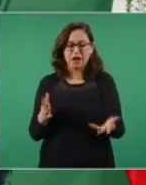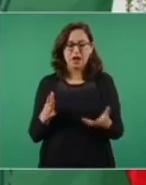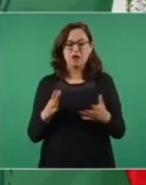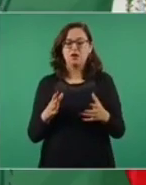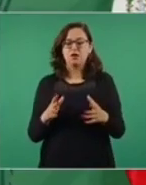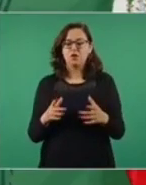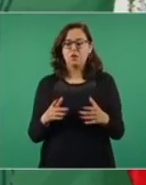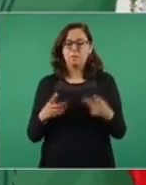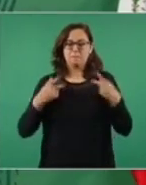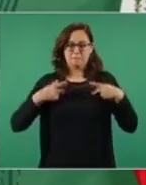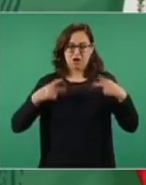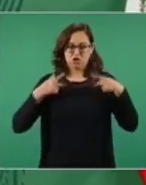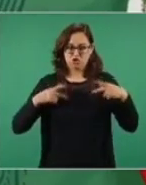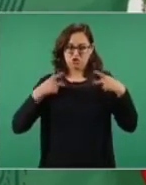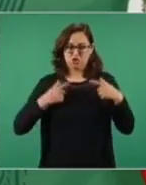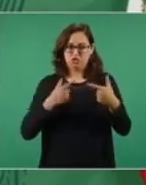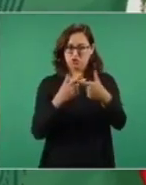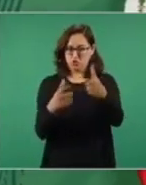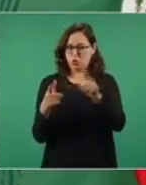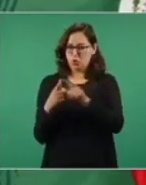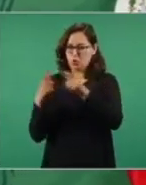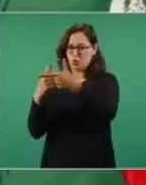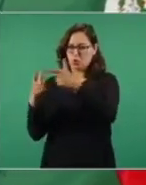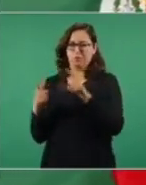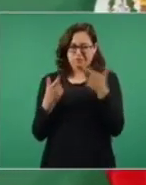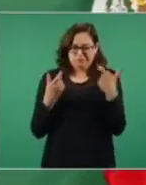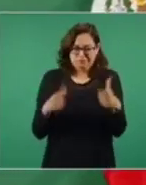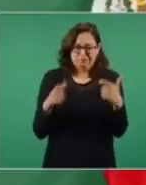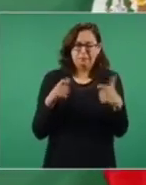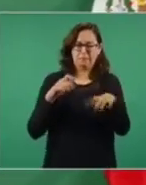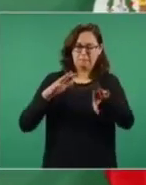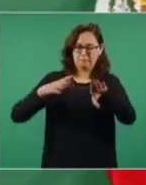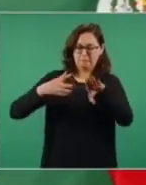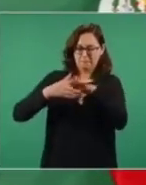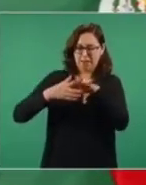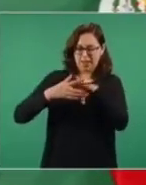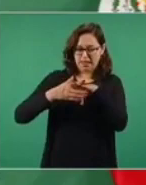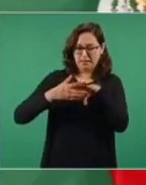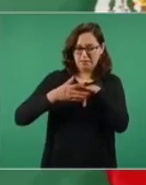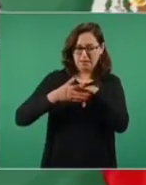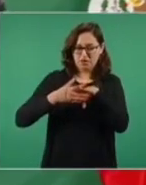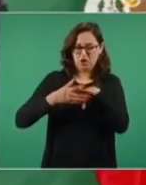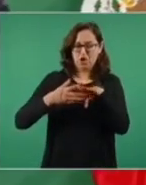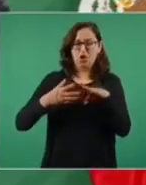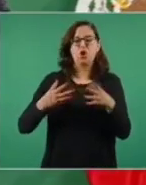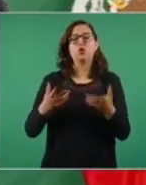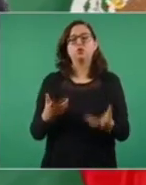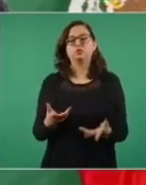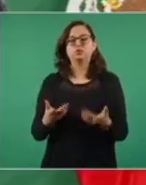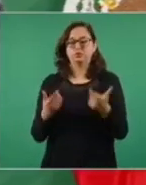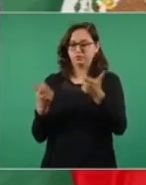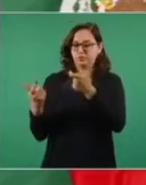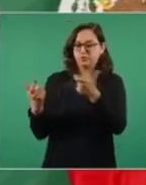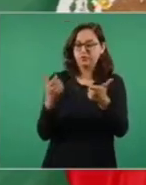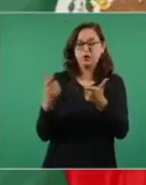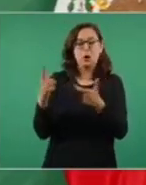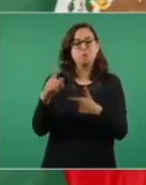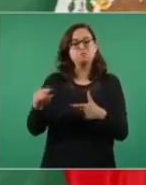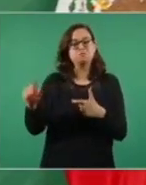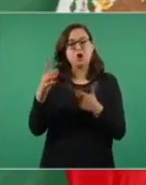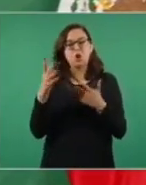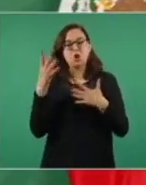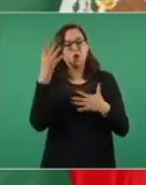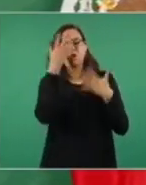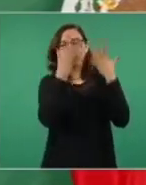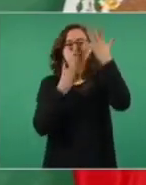niveles académicos y llegan a confundir educación